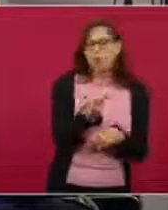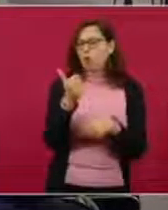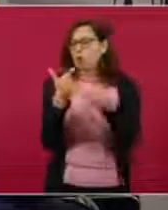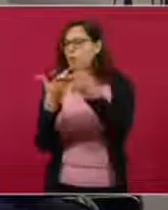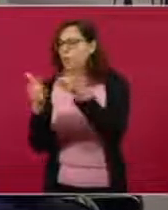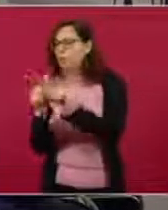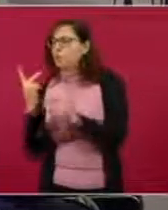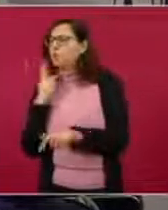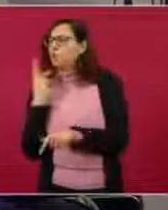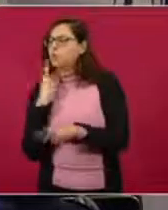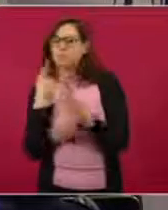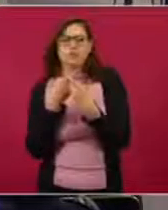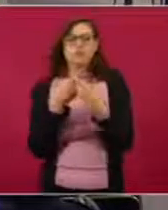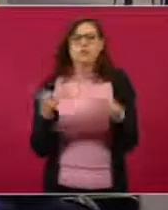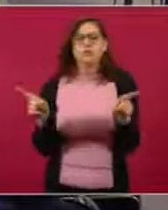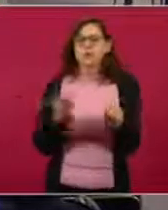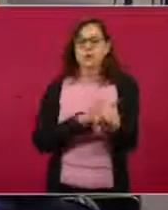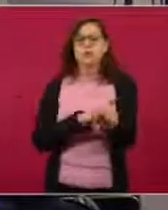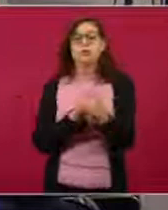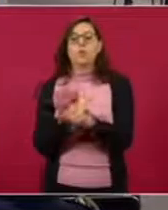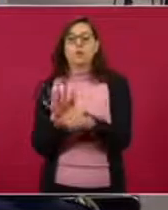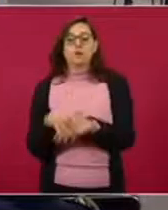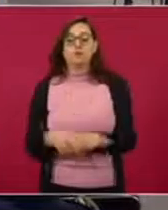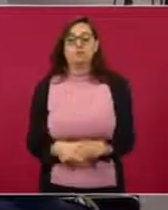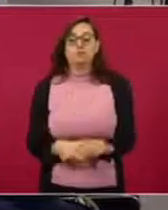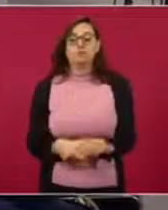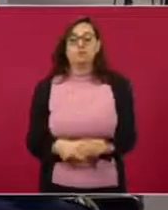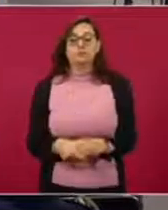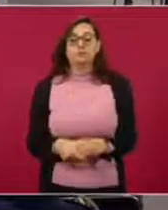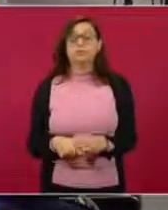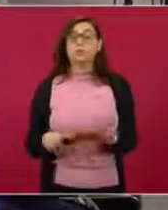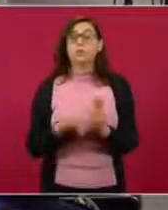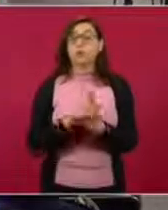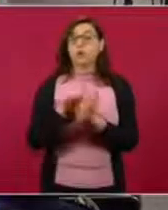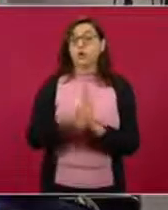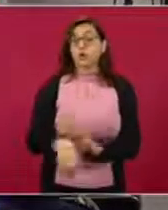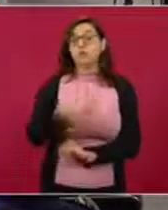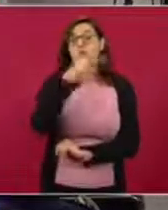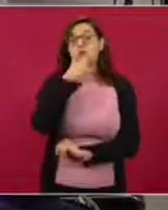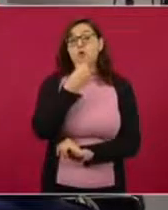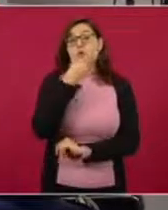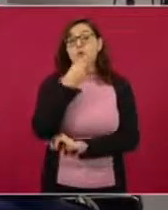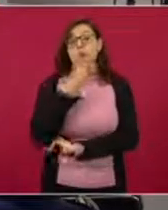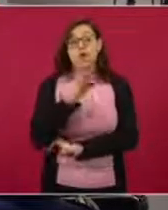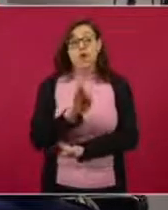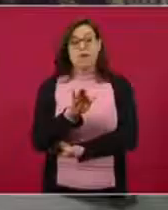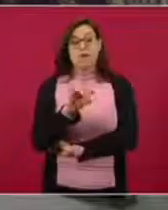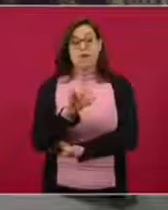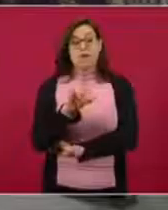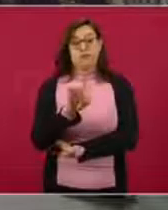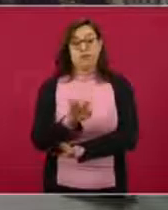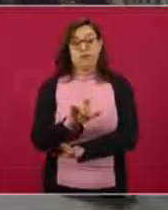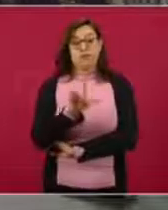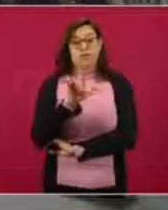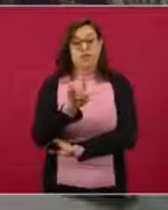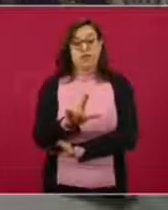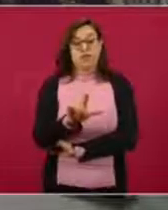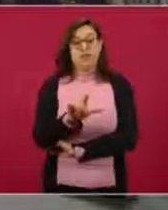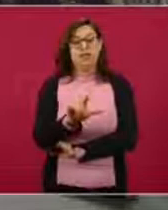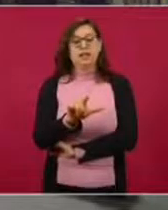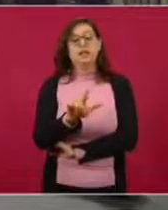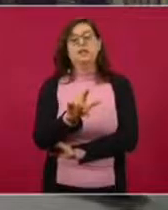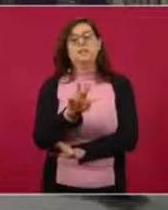Por ejemplo, don Fidel Velázquez, que en paz descanse, decía, soy charro y qué,